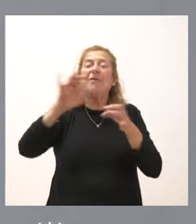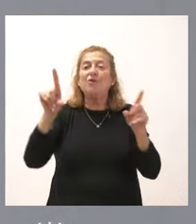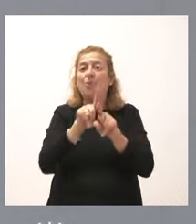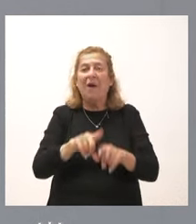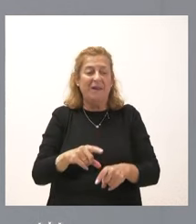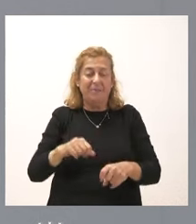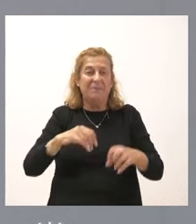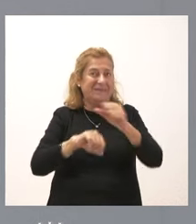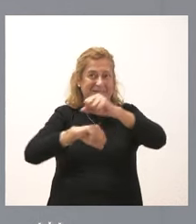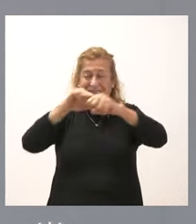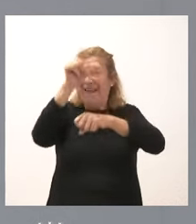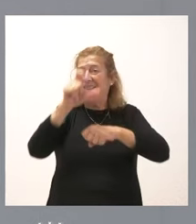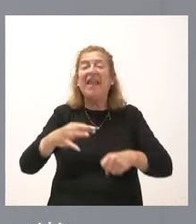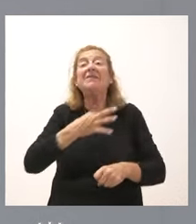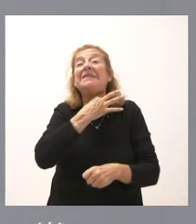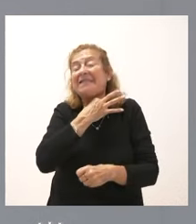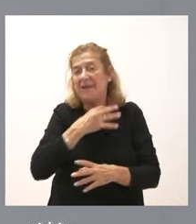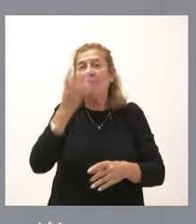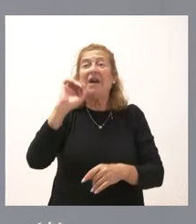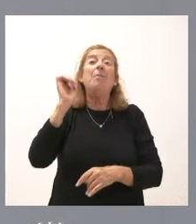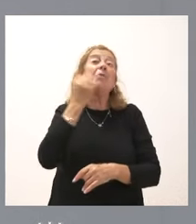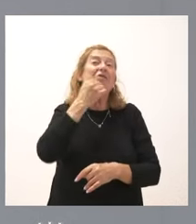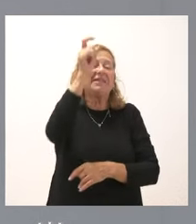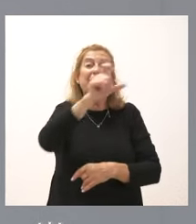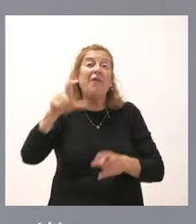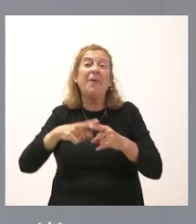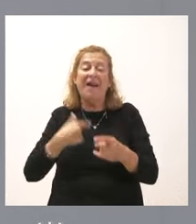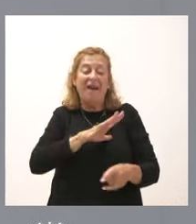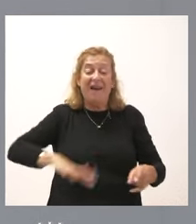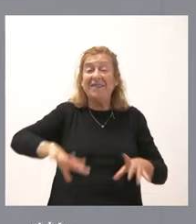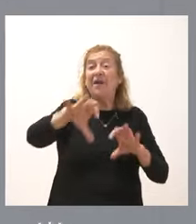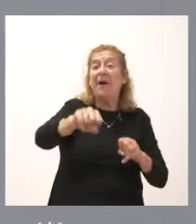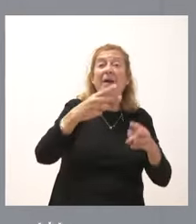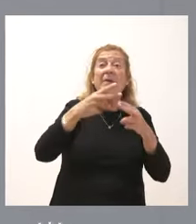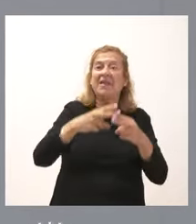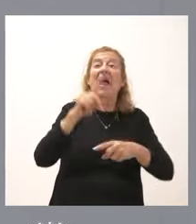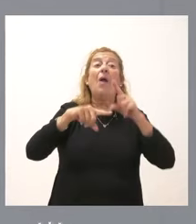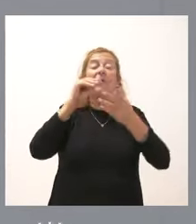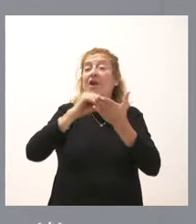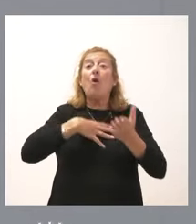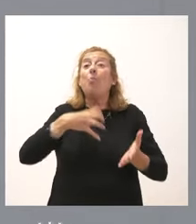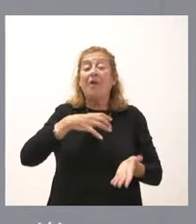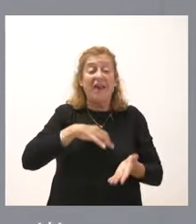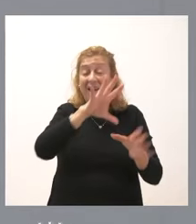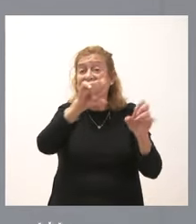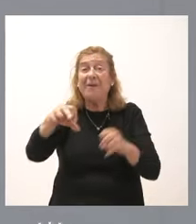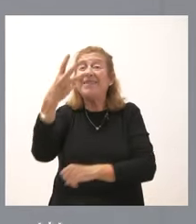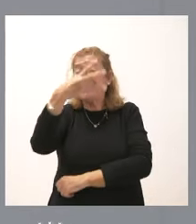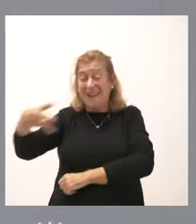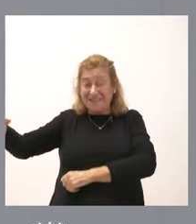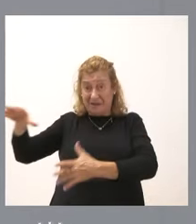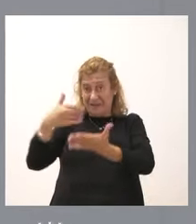saturados, muchas quejas de personas que tienen que reservar un billete y a veces no lo pueden reservar durante las próximas tres semanas